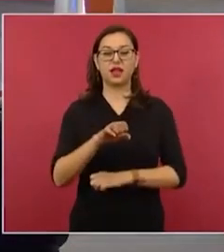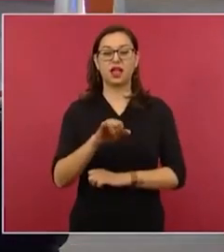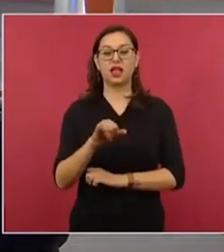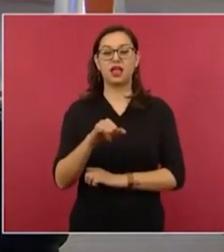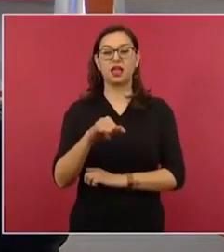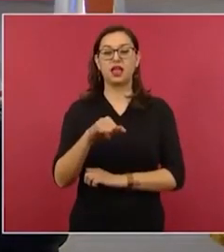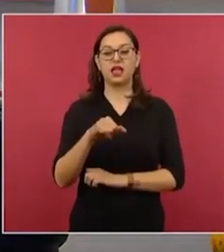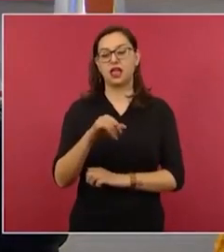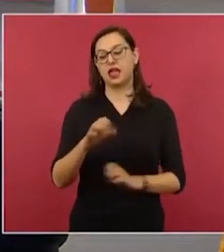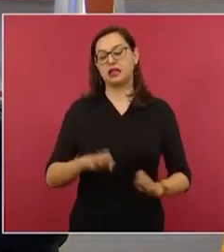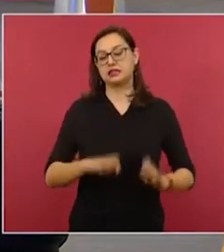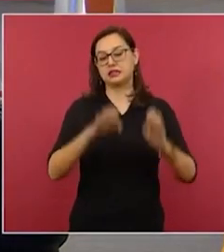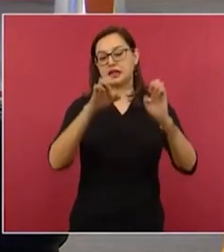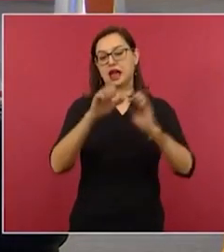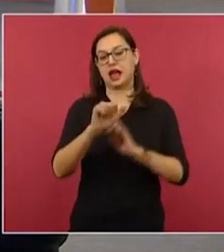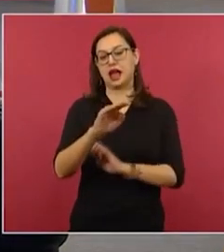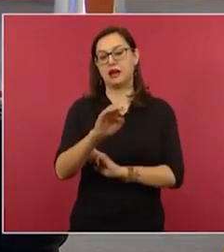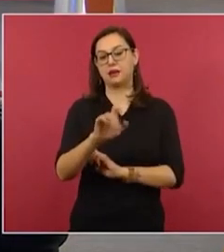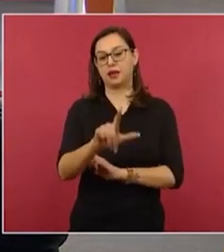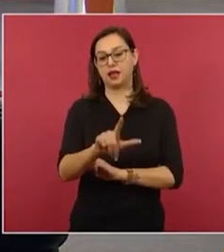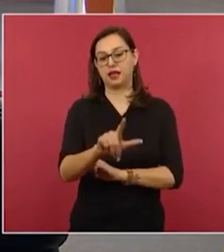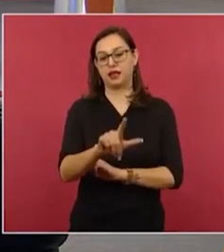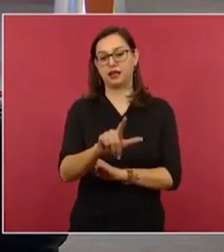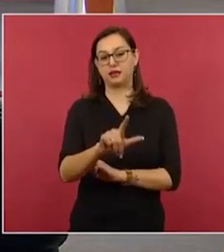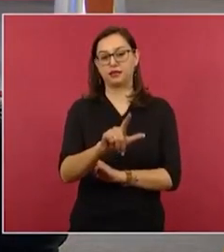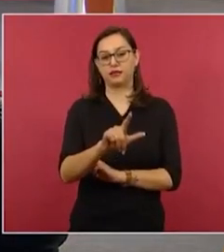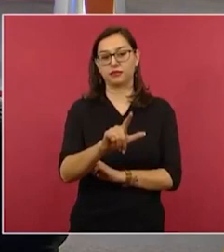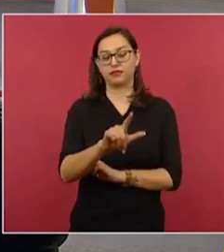nombre de